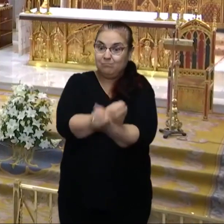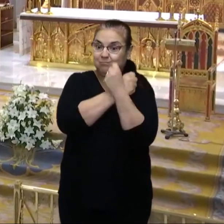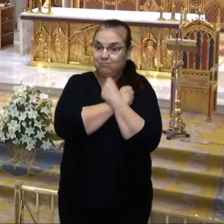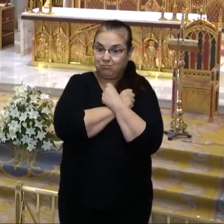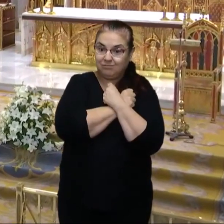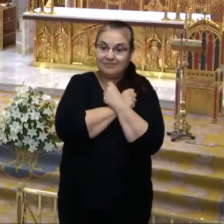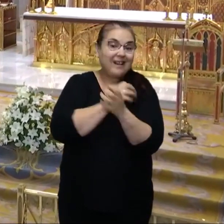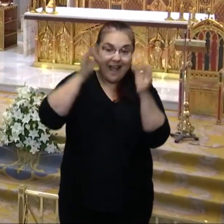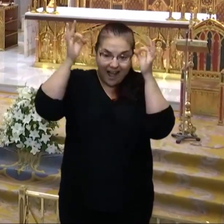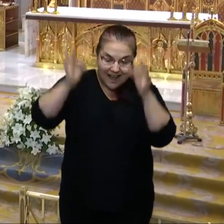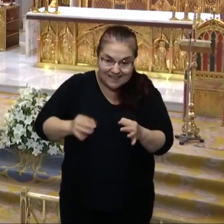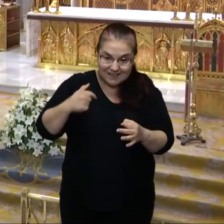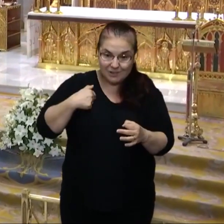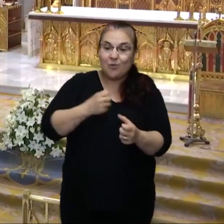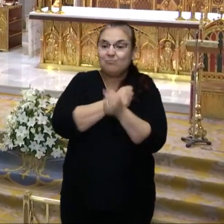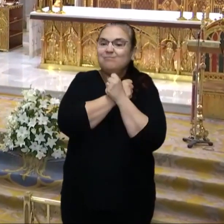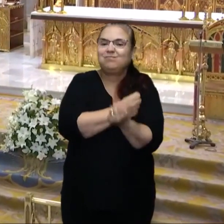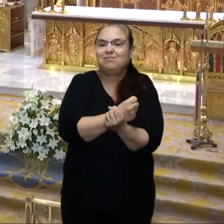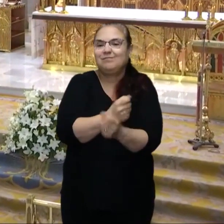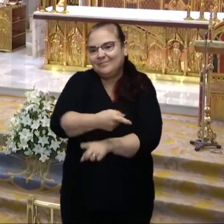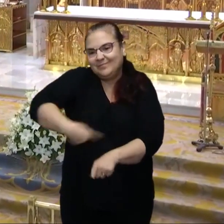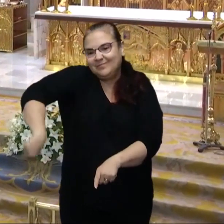así os he amado yo.